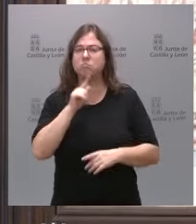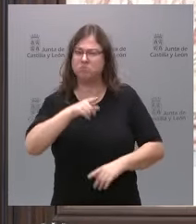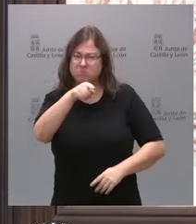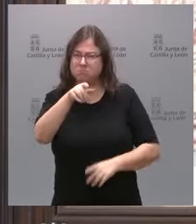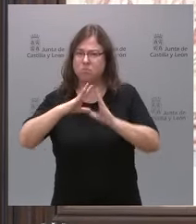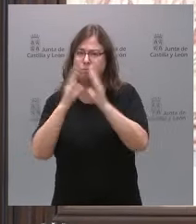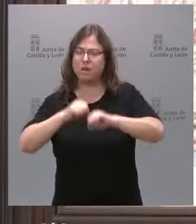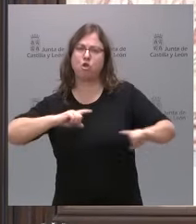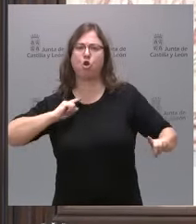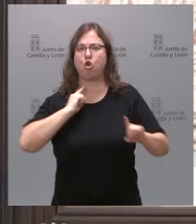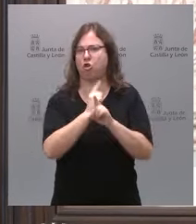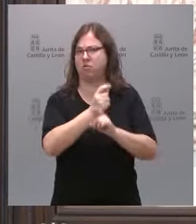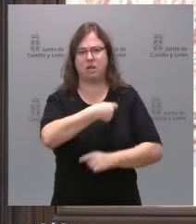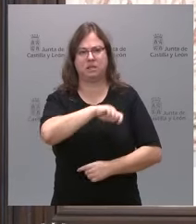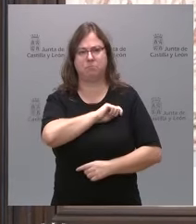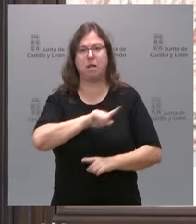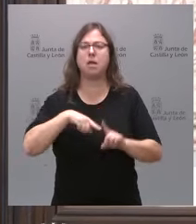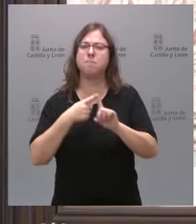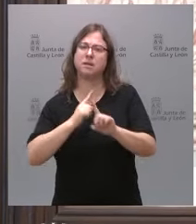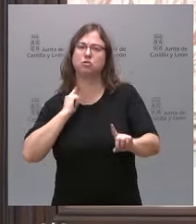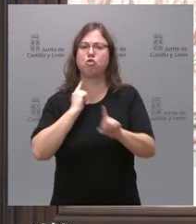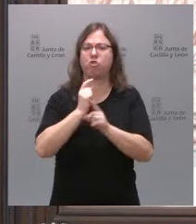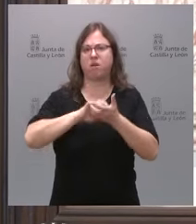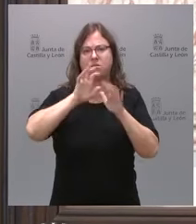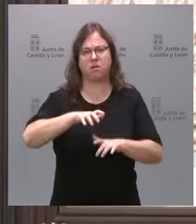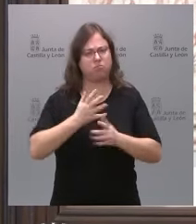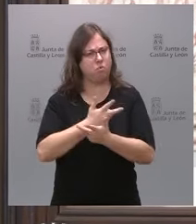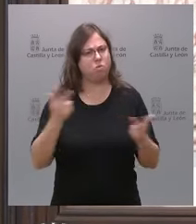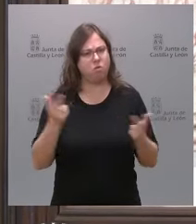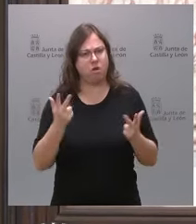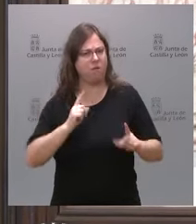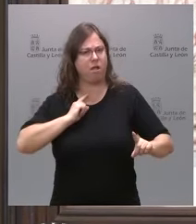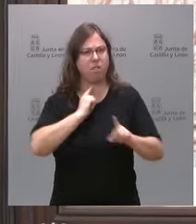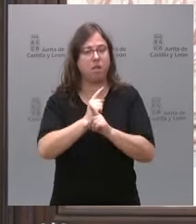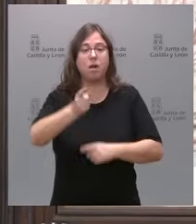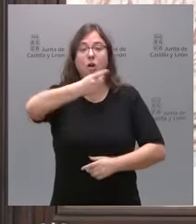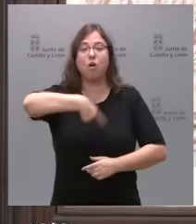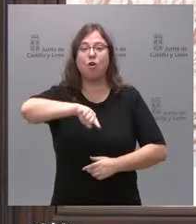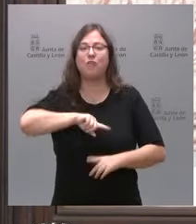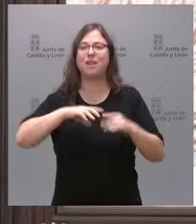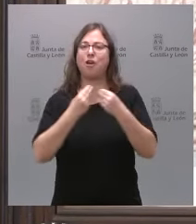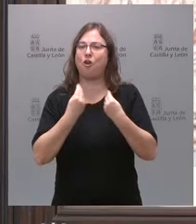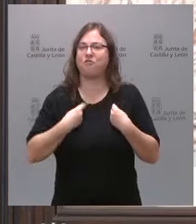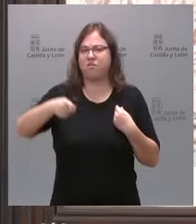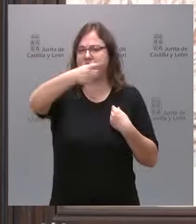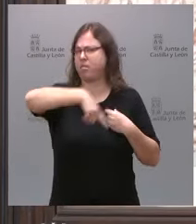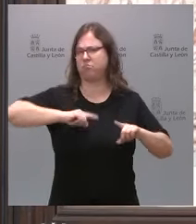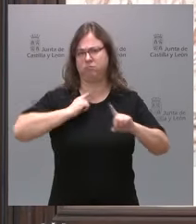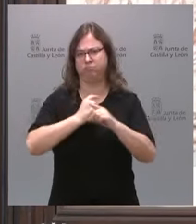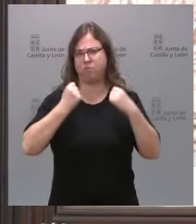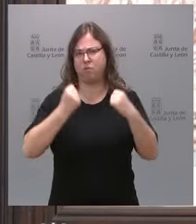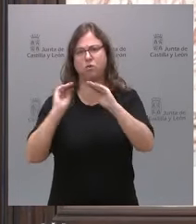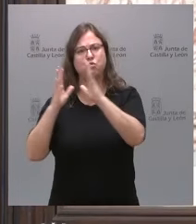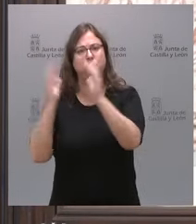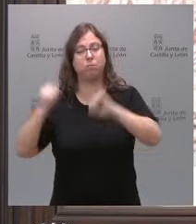gravemente contra España y contra Castilla y León. Atentan gravemente contra nuestro marco de convivencia. Desde el Gobierno